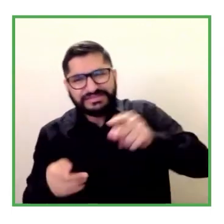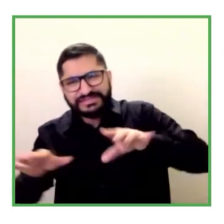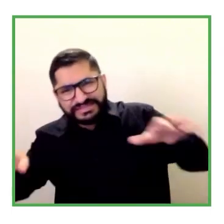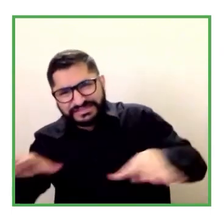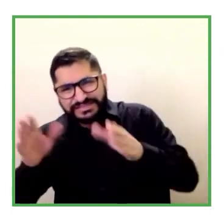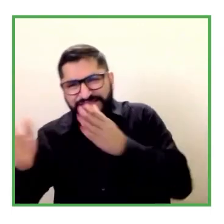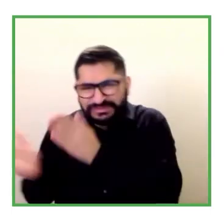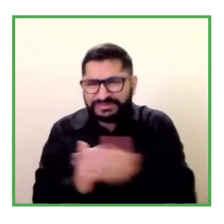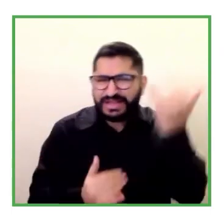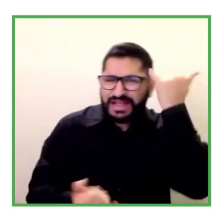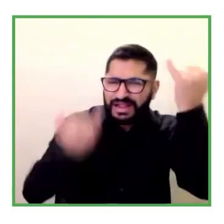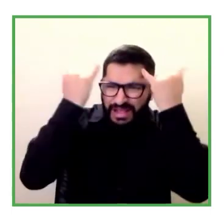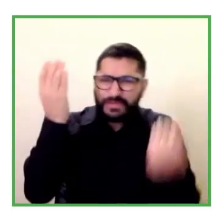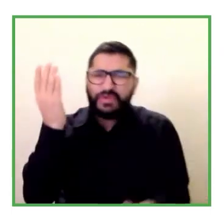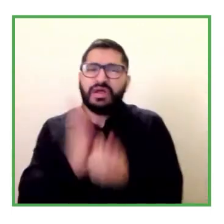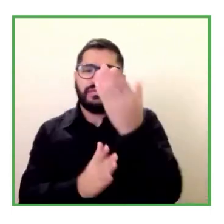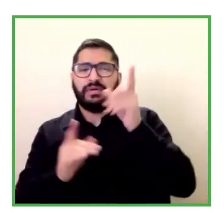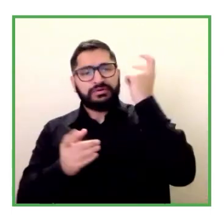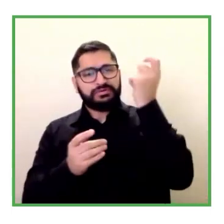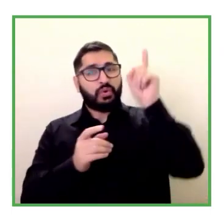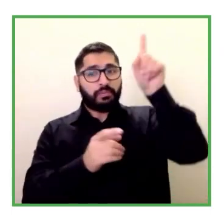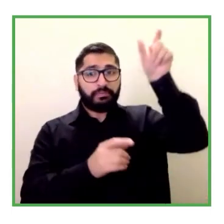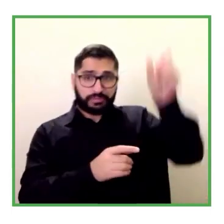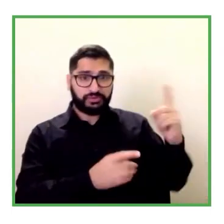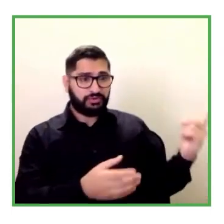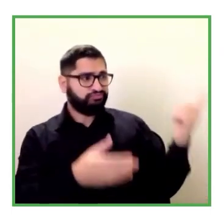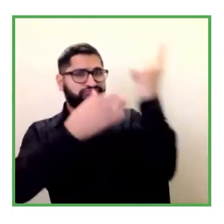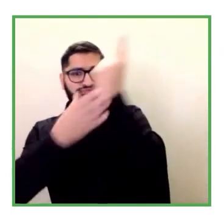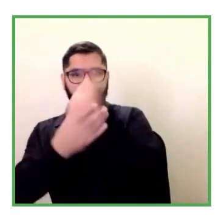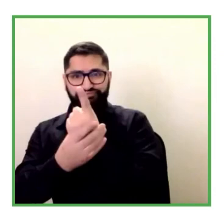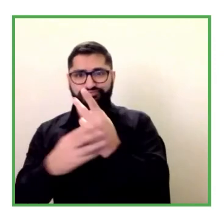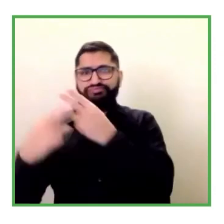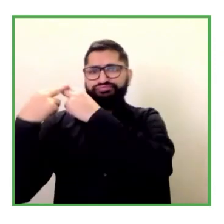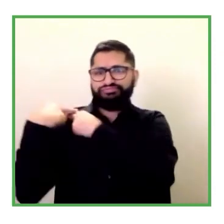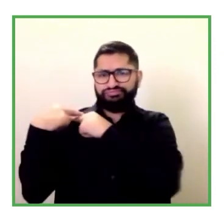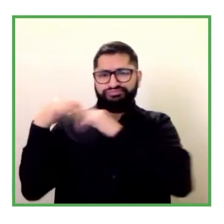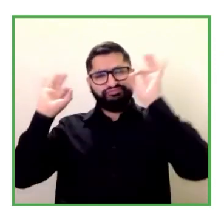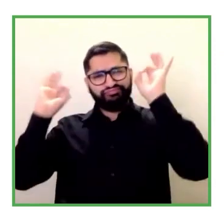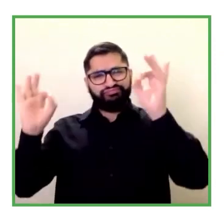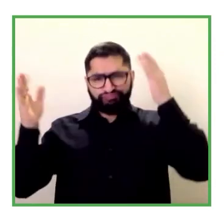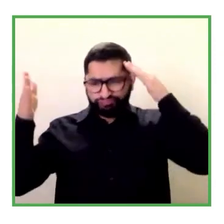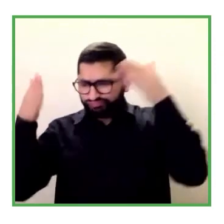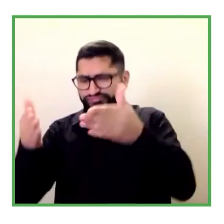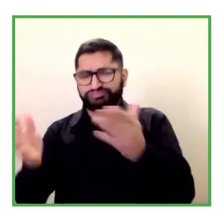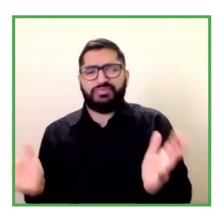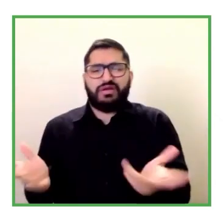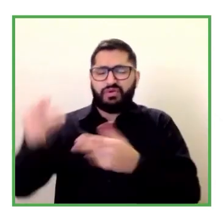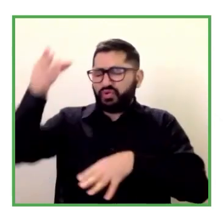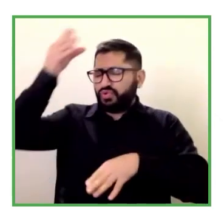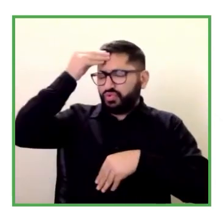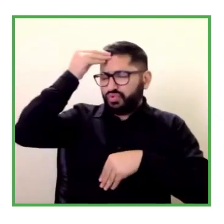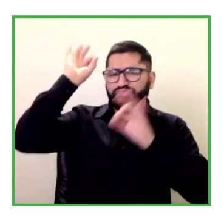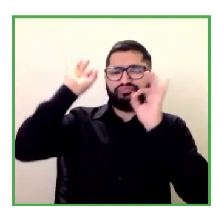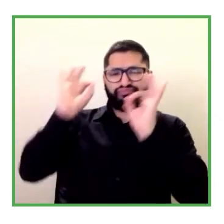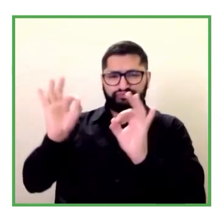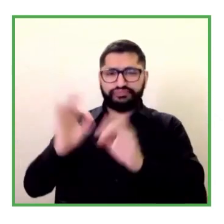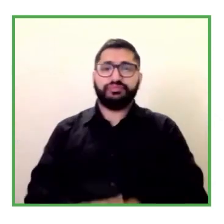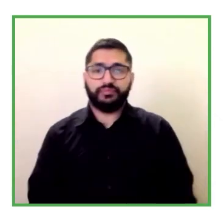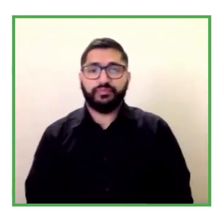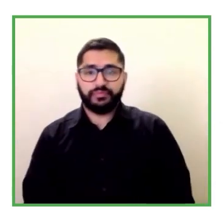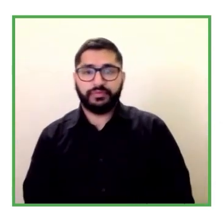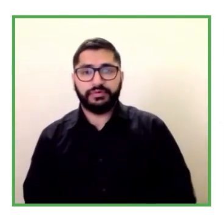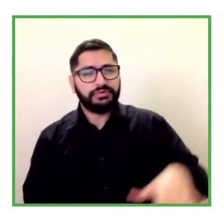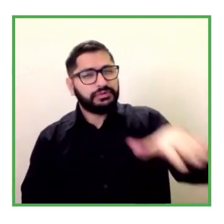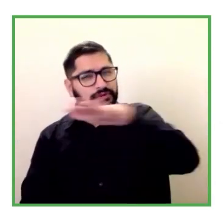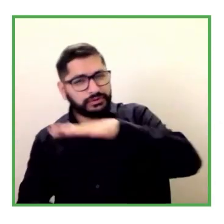como sector empresarial como sector empleador tanto público como privado el poder hacernos de este